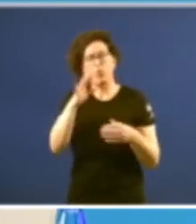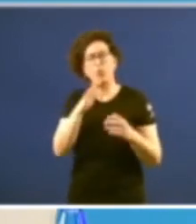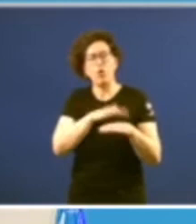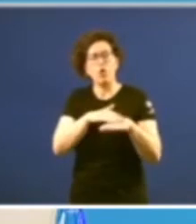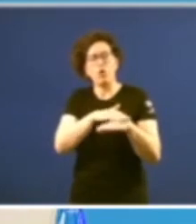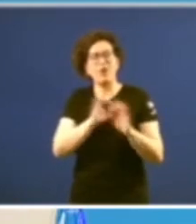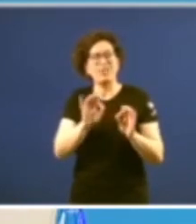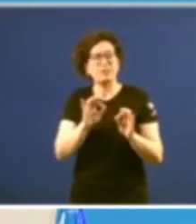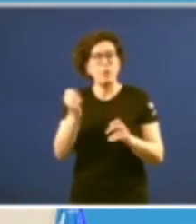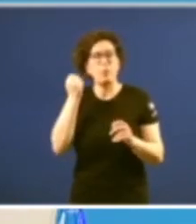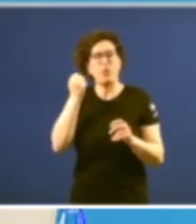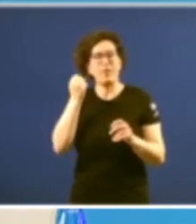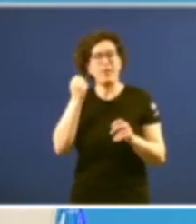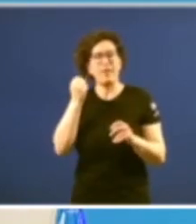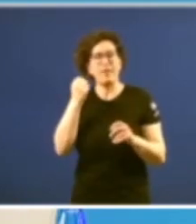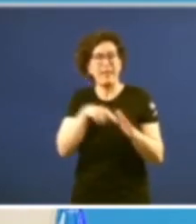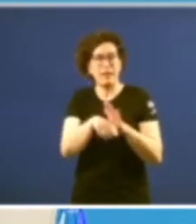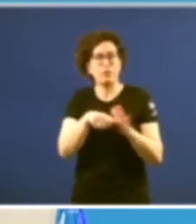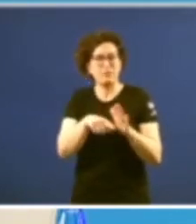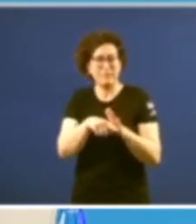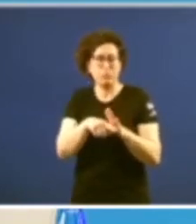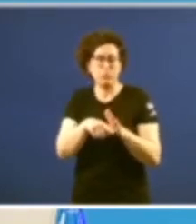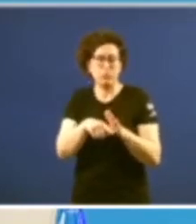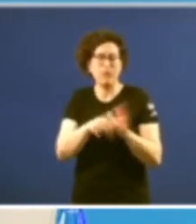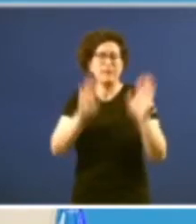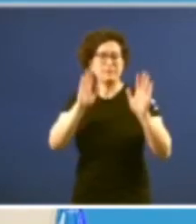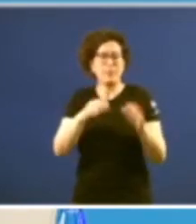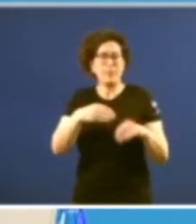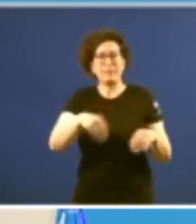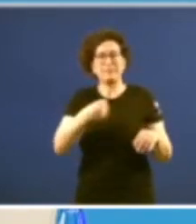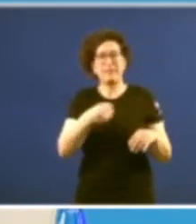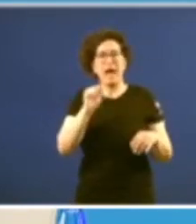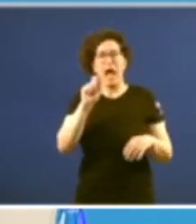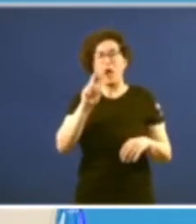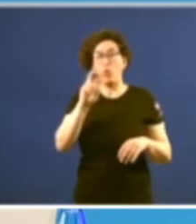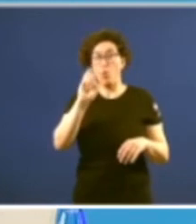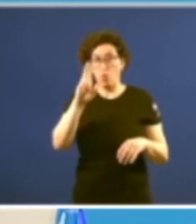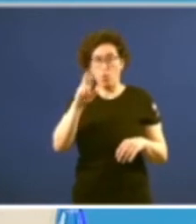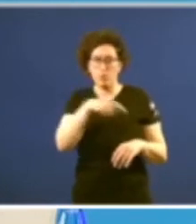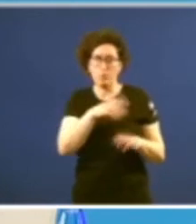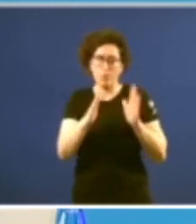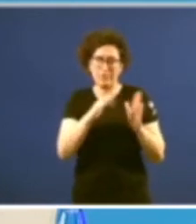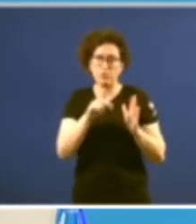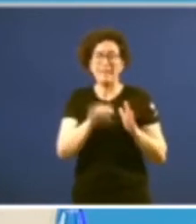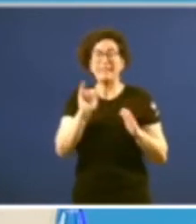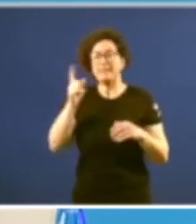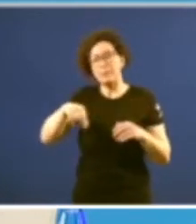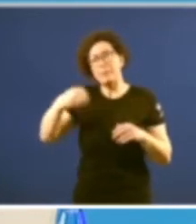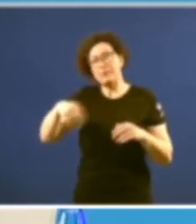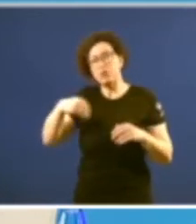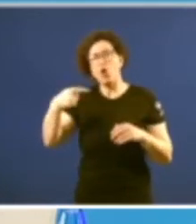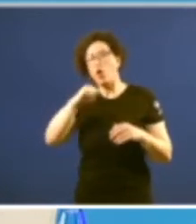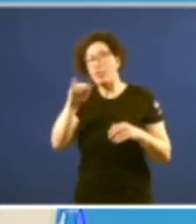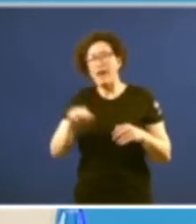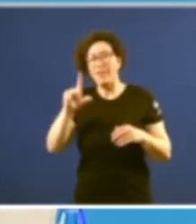poder ejecutivo que tenía al frente al presidente Albor y el presidente González Lache